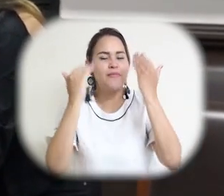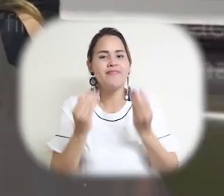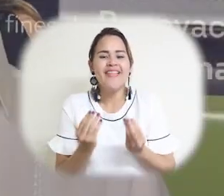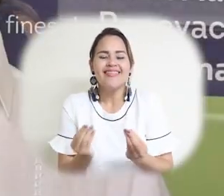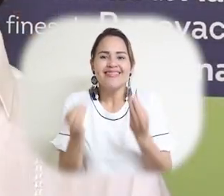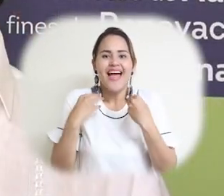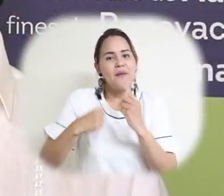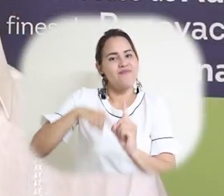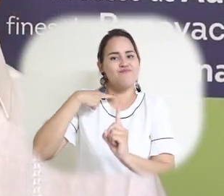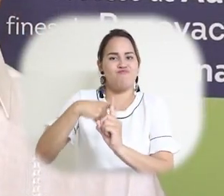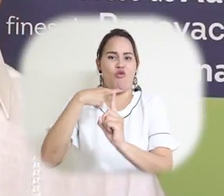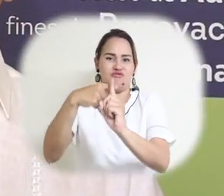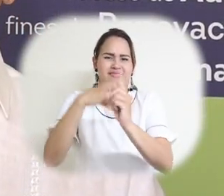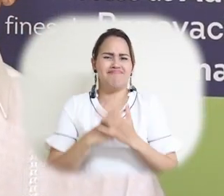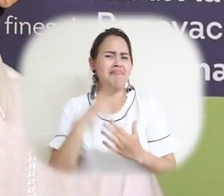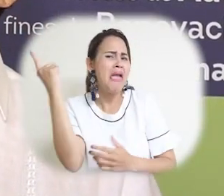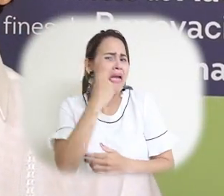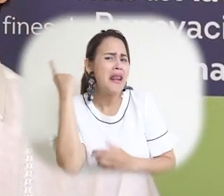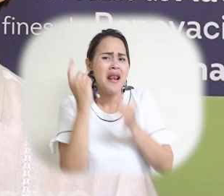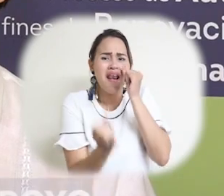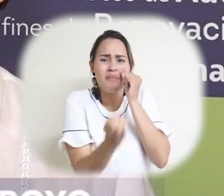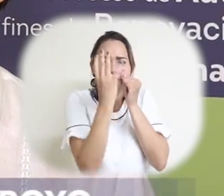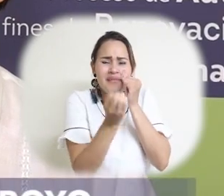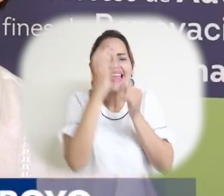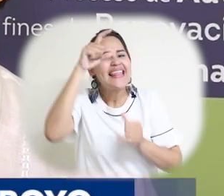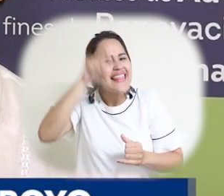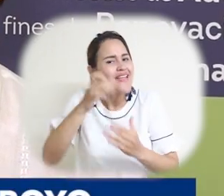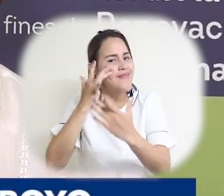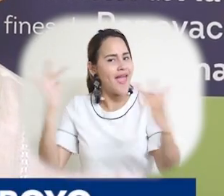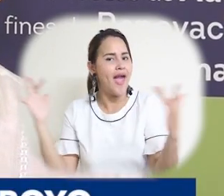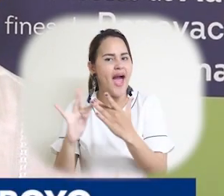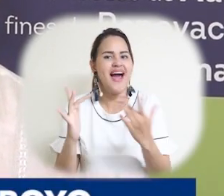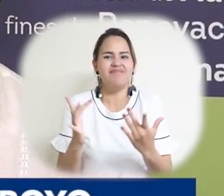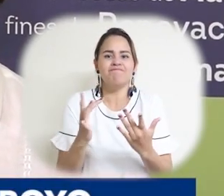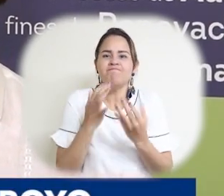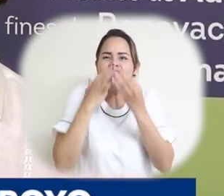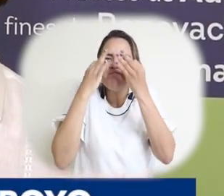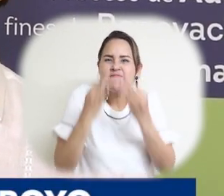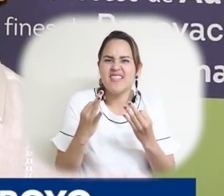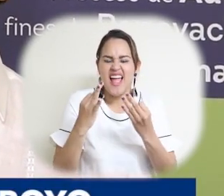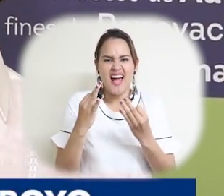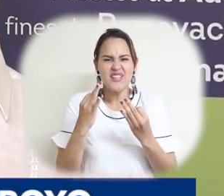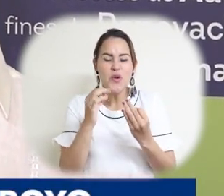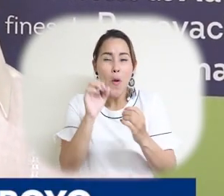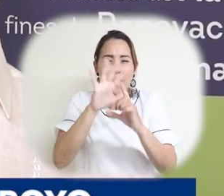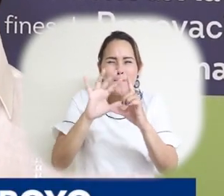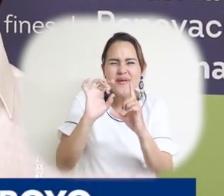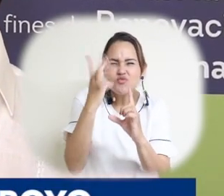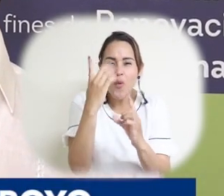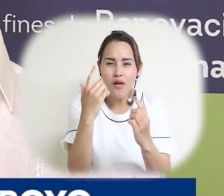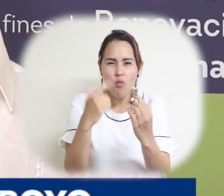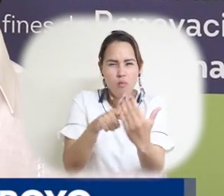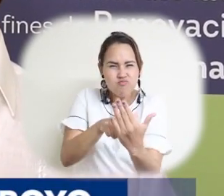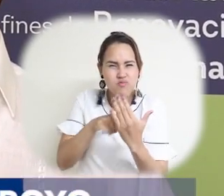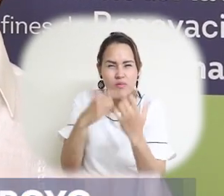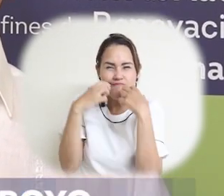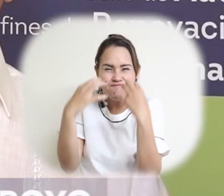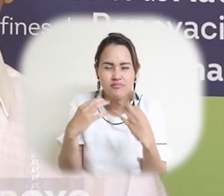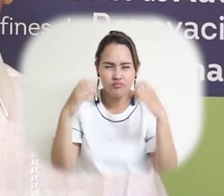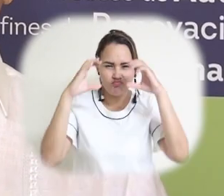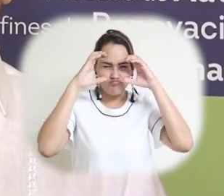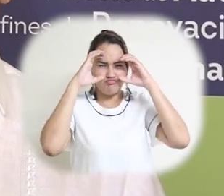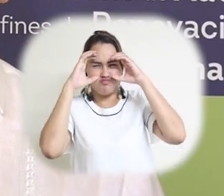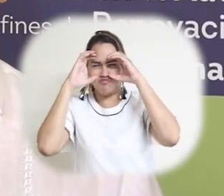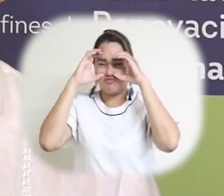super positivo adelante porque las nuevas tendencias en pedagogía tienen que echar mano de estas herramientas. La realidad virtual hoy en día